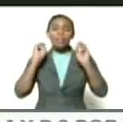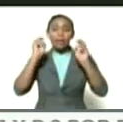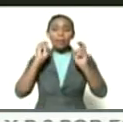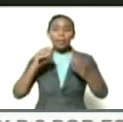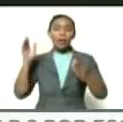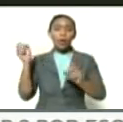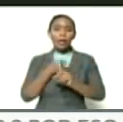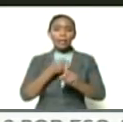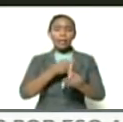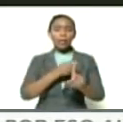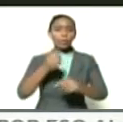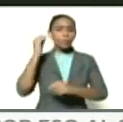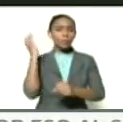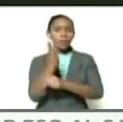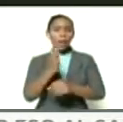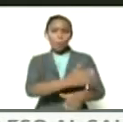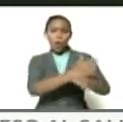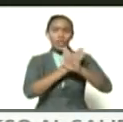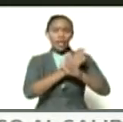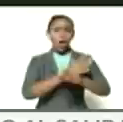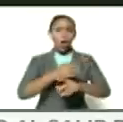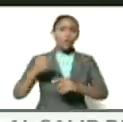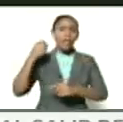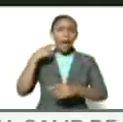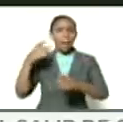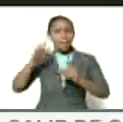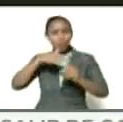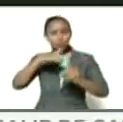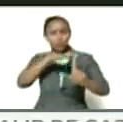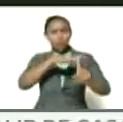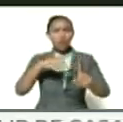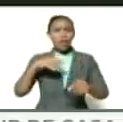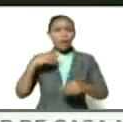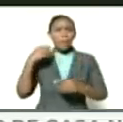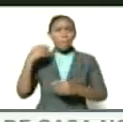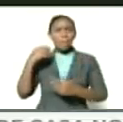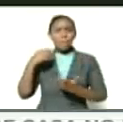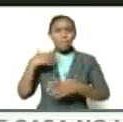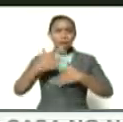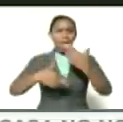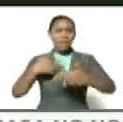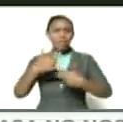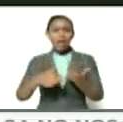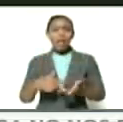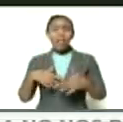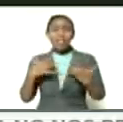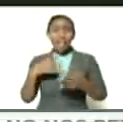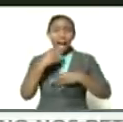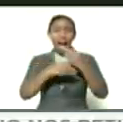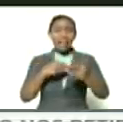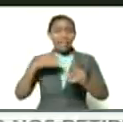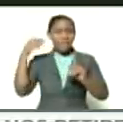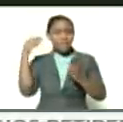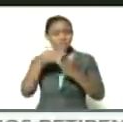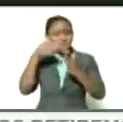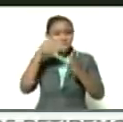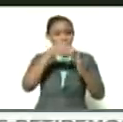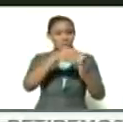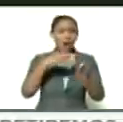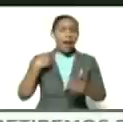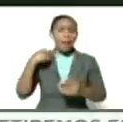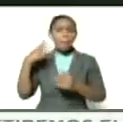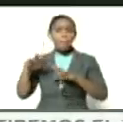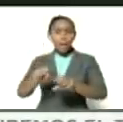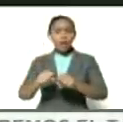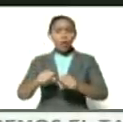sanciones criminales del bloqueo criminal de la persecución criminal que consaña el imperio norteamericano